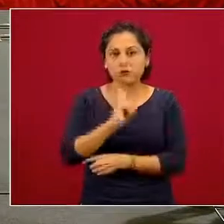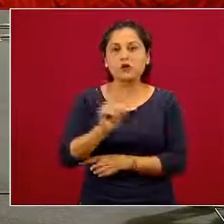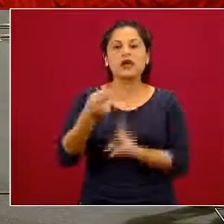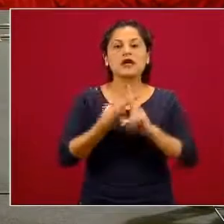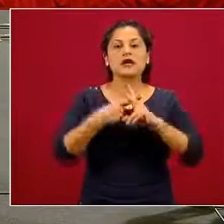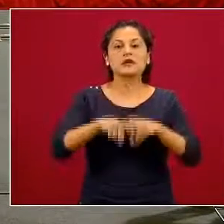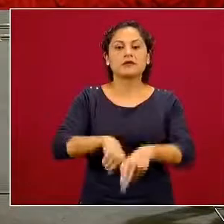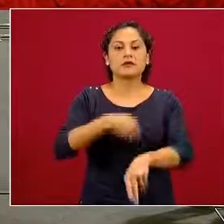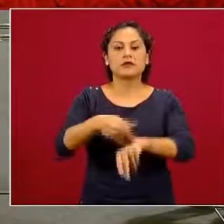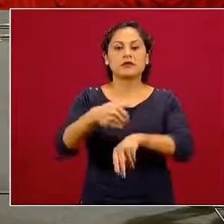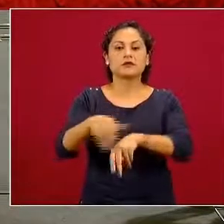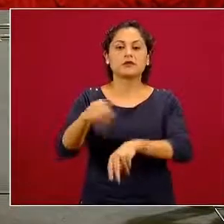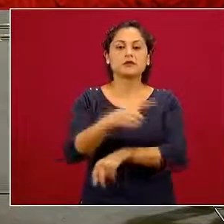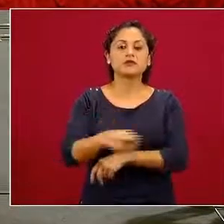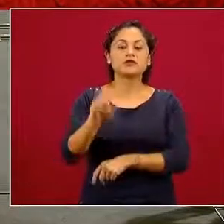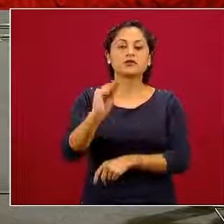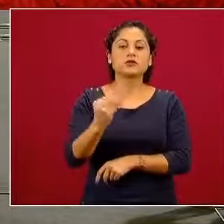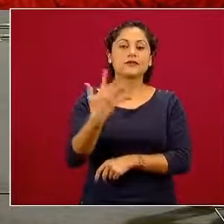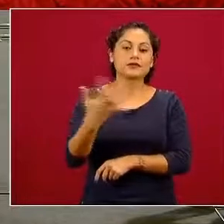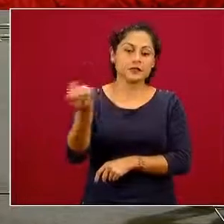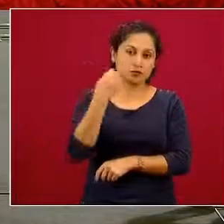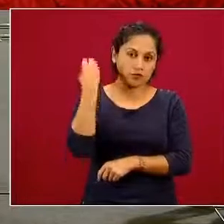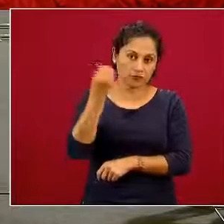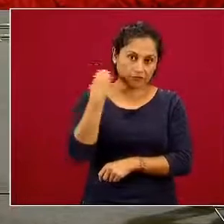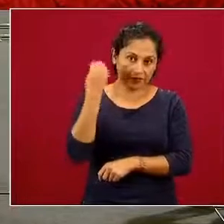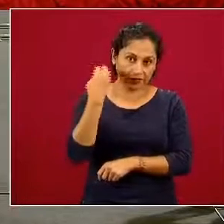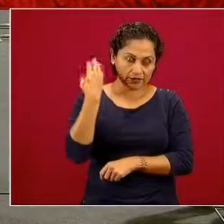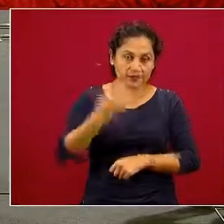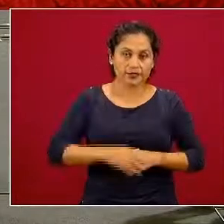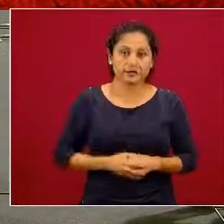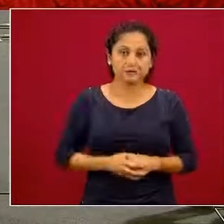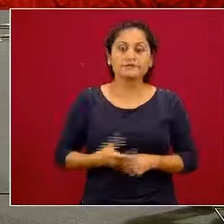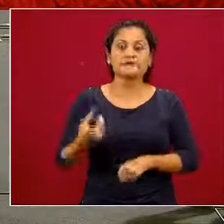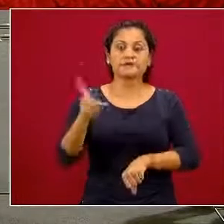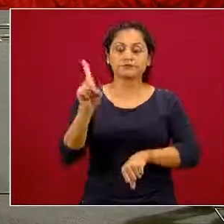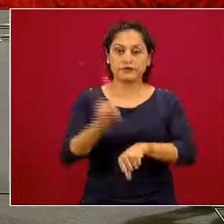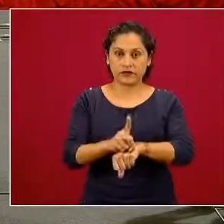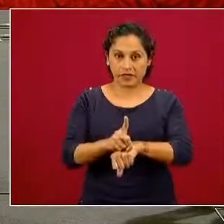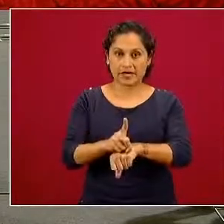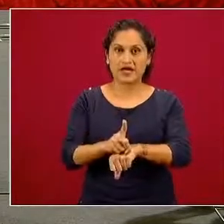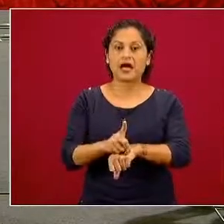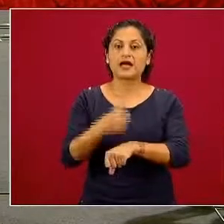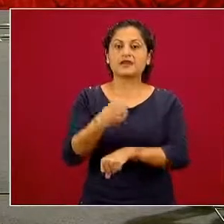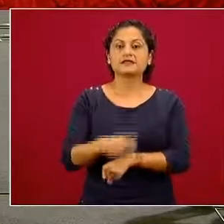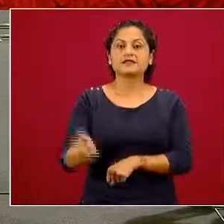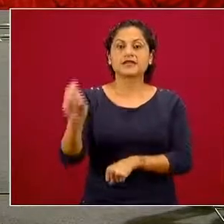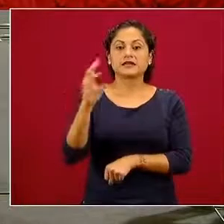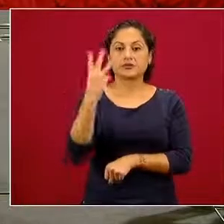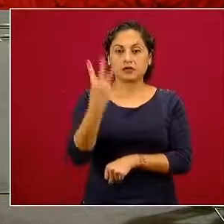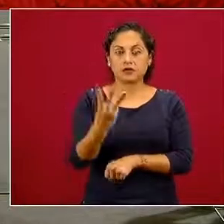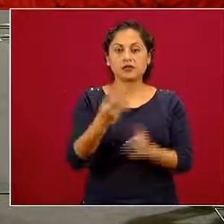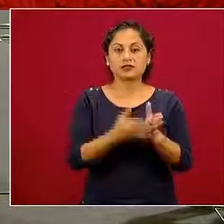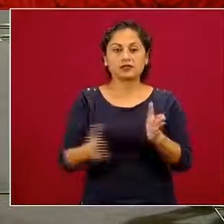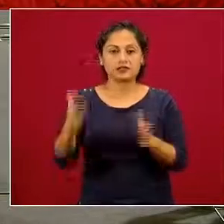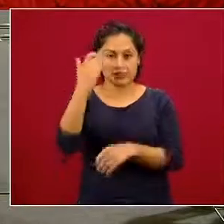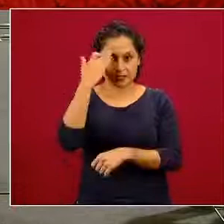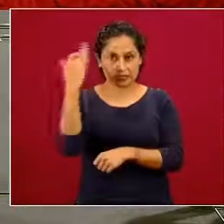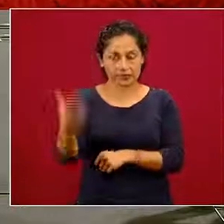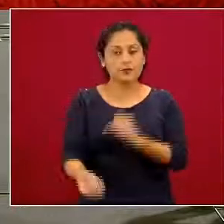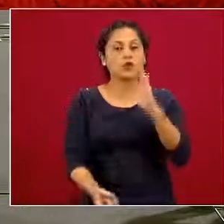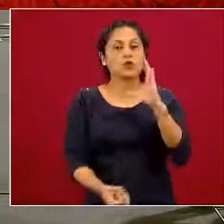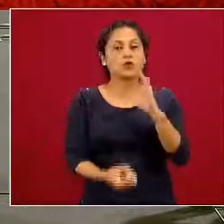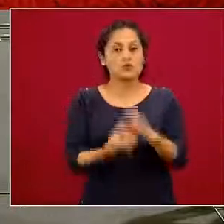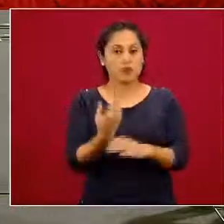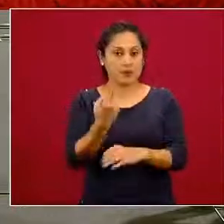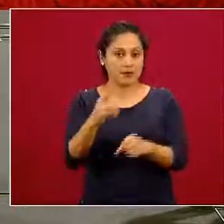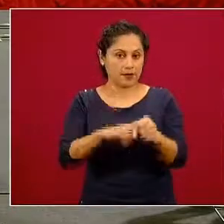despertina número 195 del día también 103 de esta nueva normalidad, caracterizado,